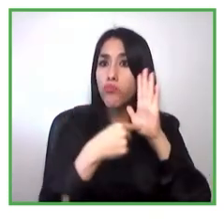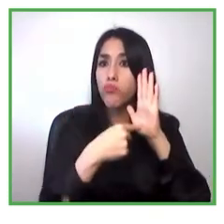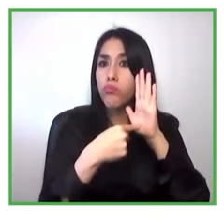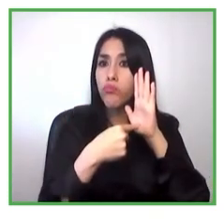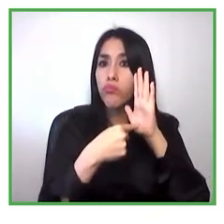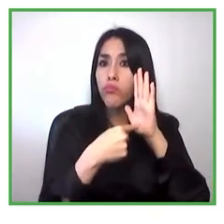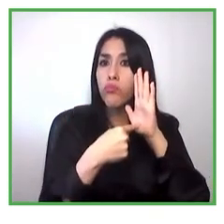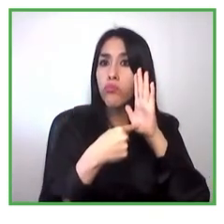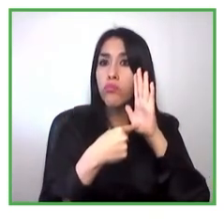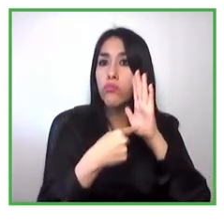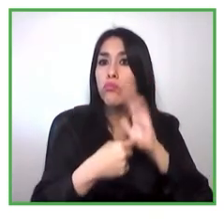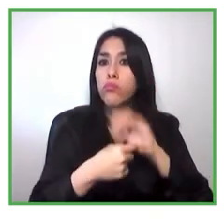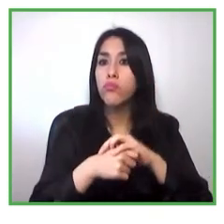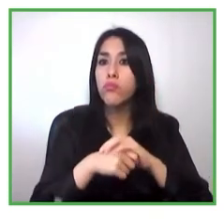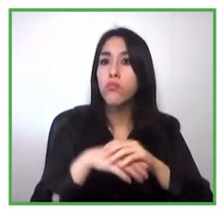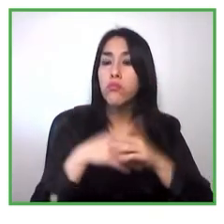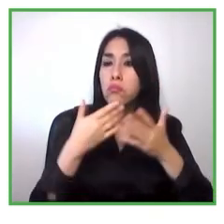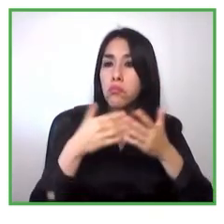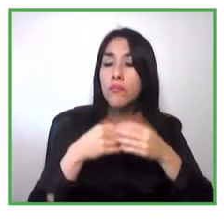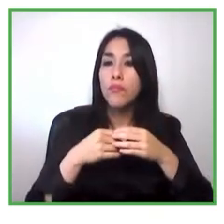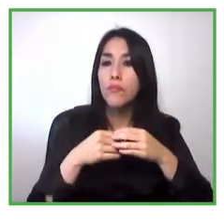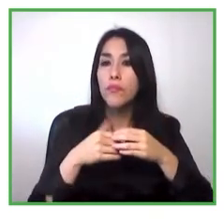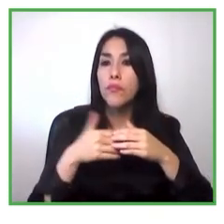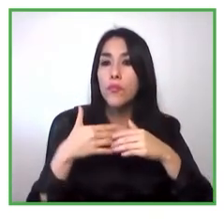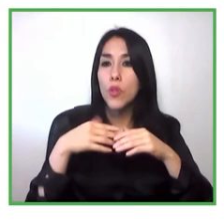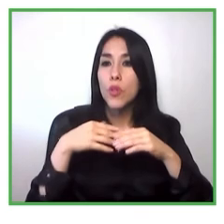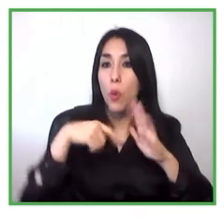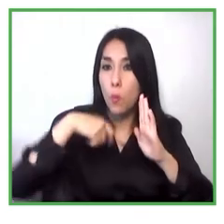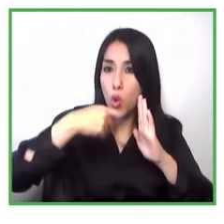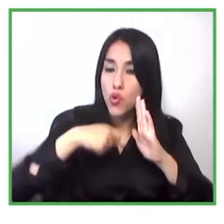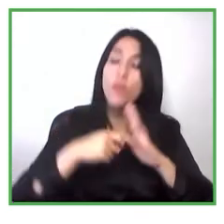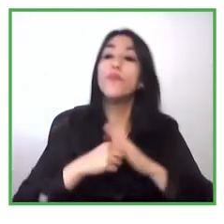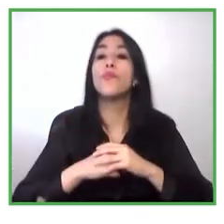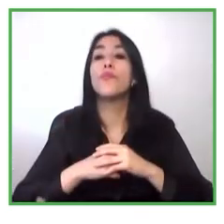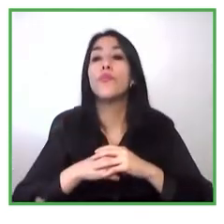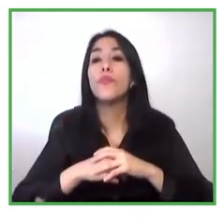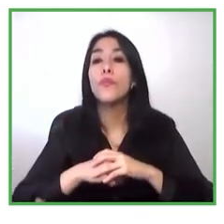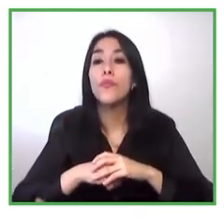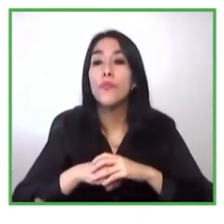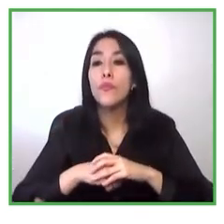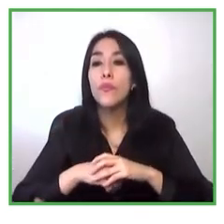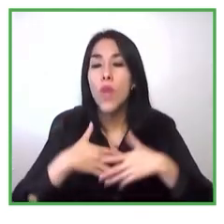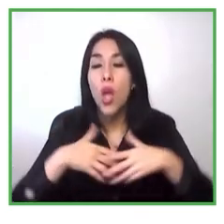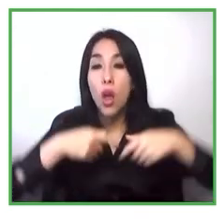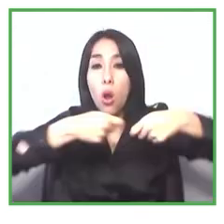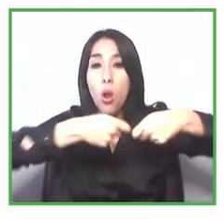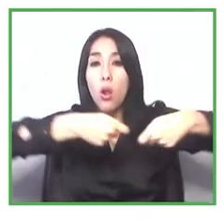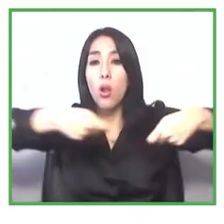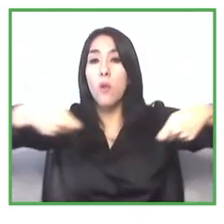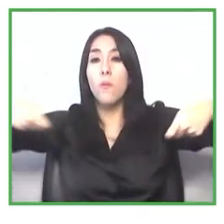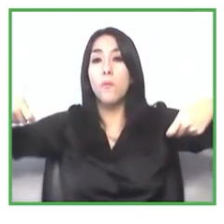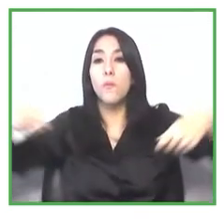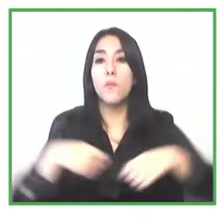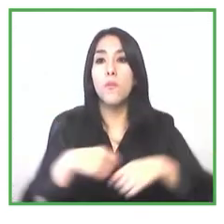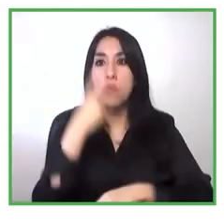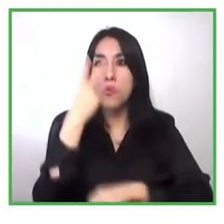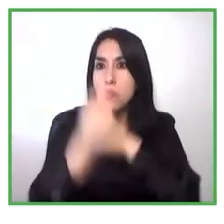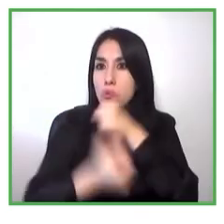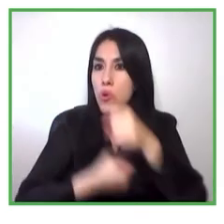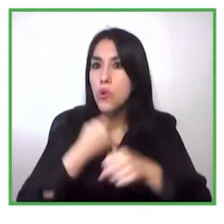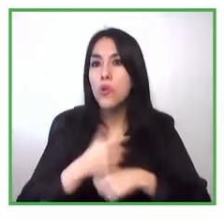largos como este acompañamiento que es mucho más que corto plazo son dos años de acompañamiento permanente en ese sentido